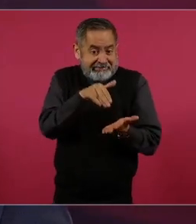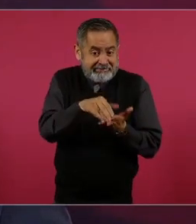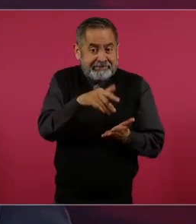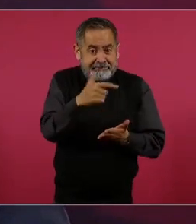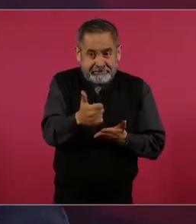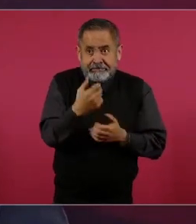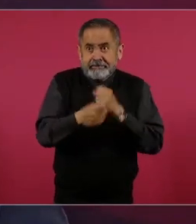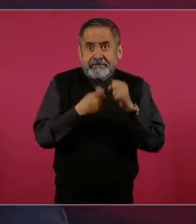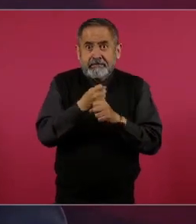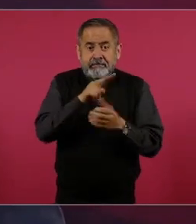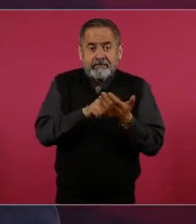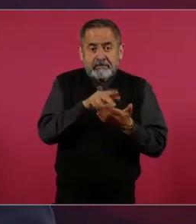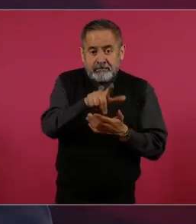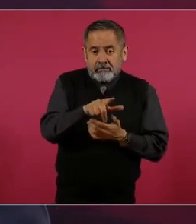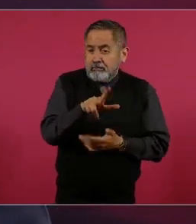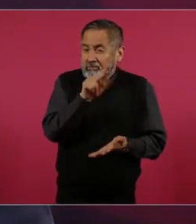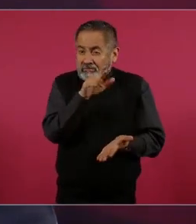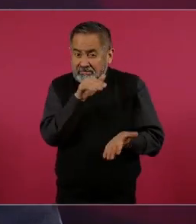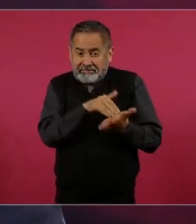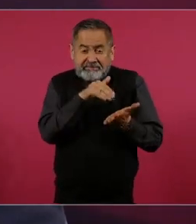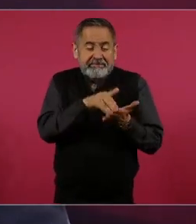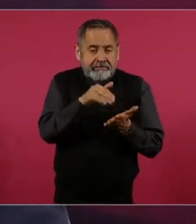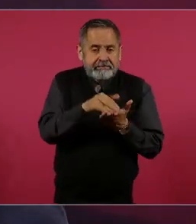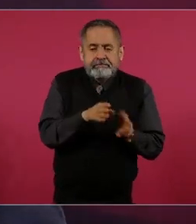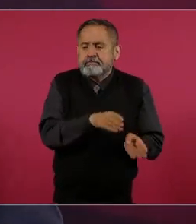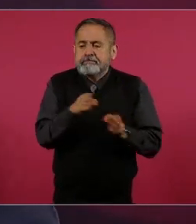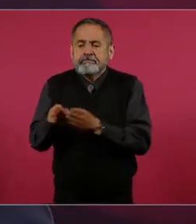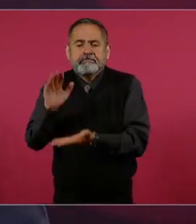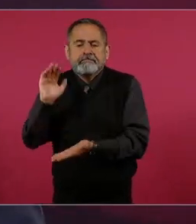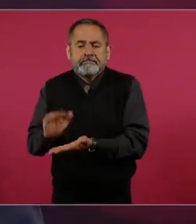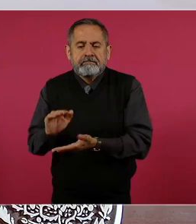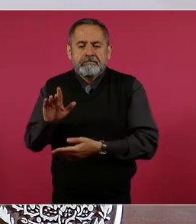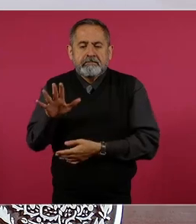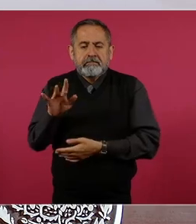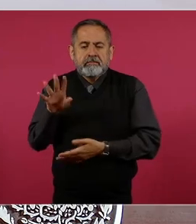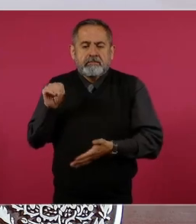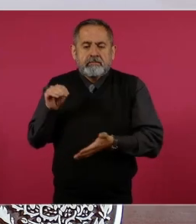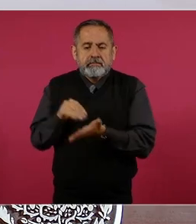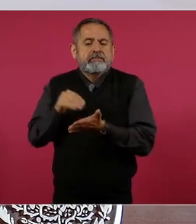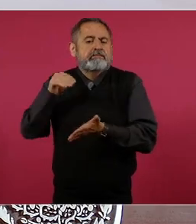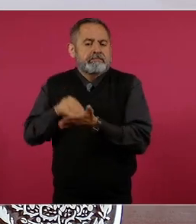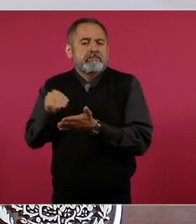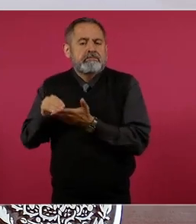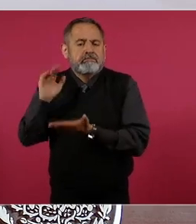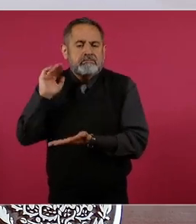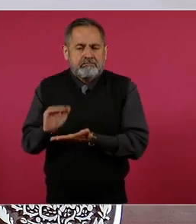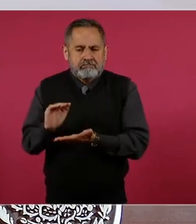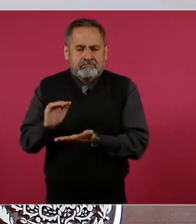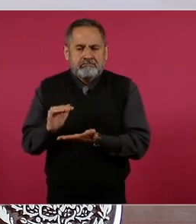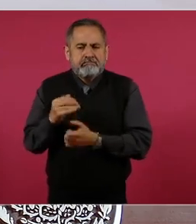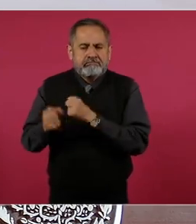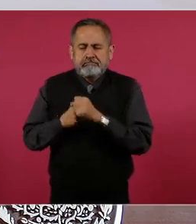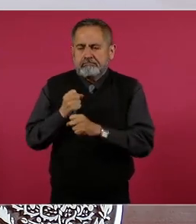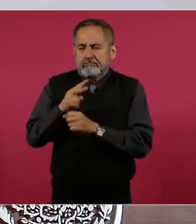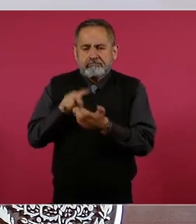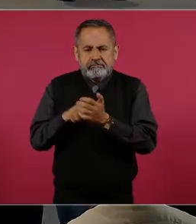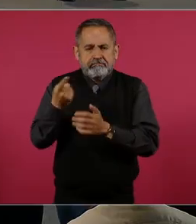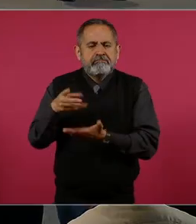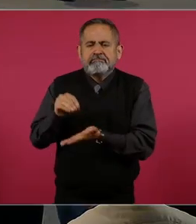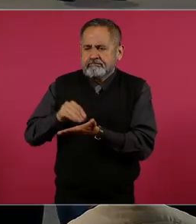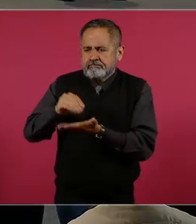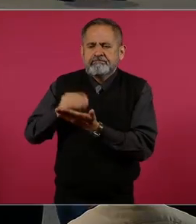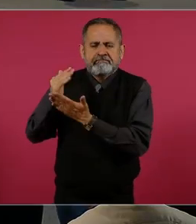en 2018 en cuanto a gasto de operación, a sólo 59 mil millones de pesos en 2024 y seguimos disminuyendo.